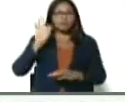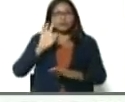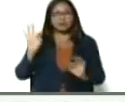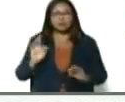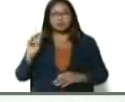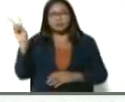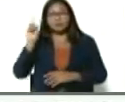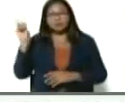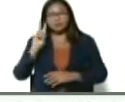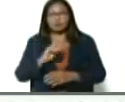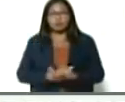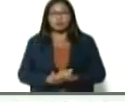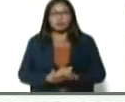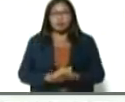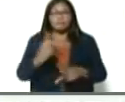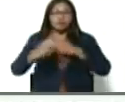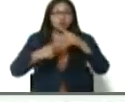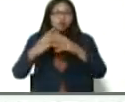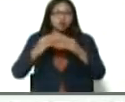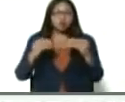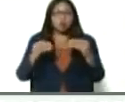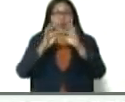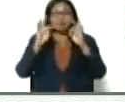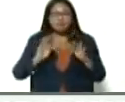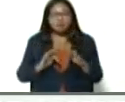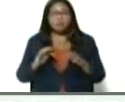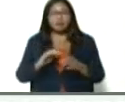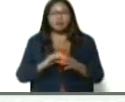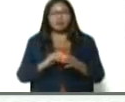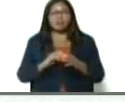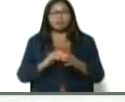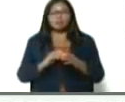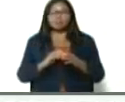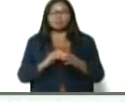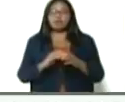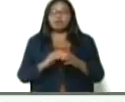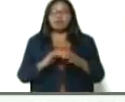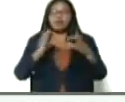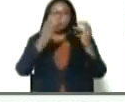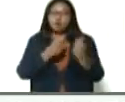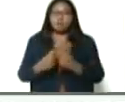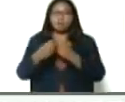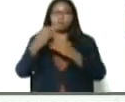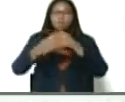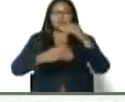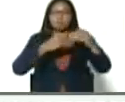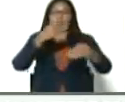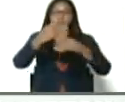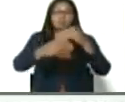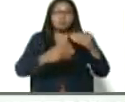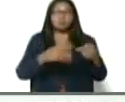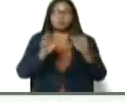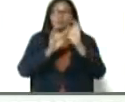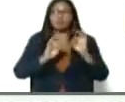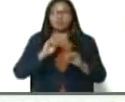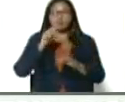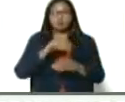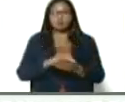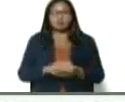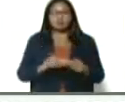la unión de todos los motores económicos, para ir, mira, paso a paso, progresivamente, de manera